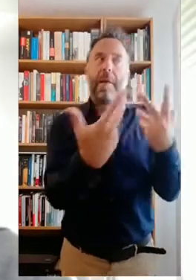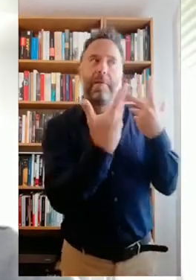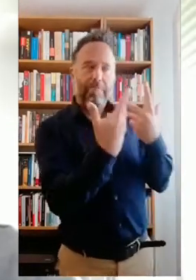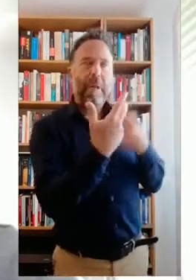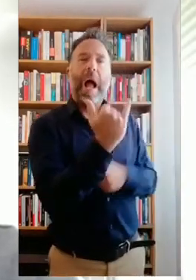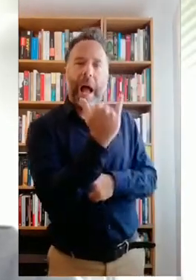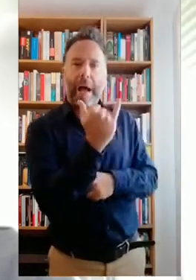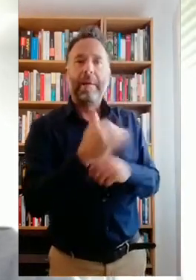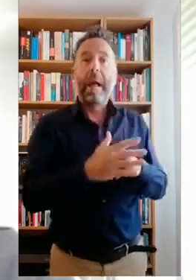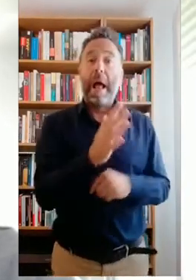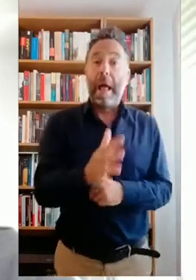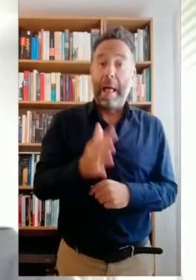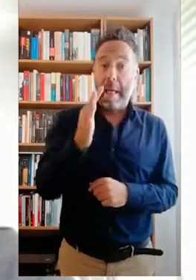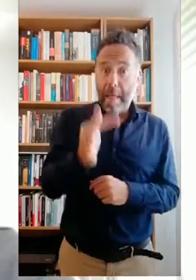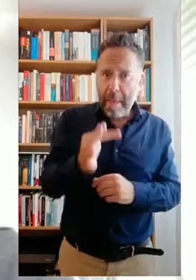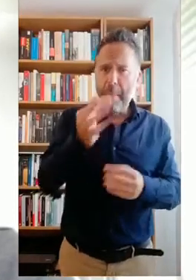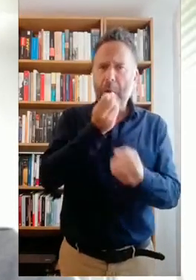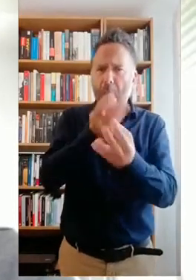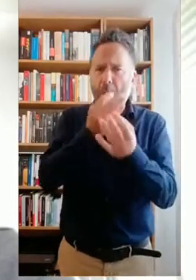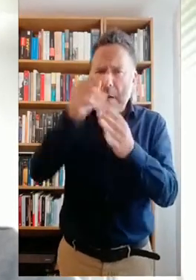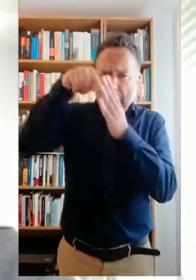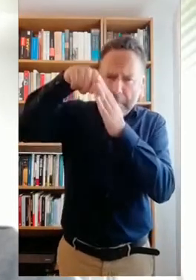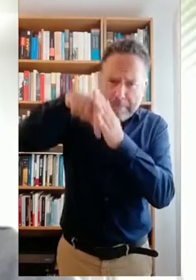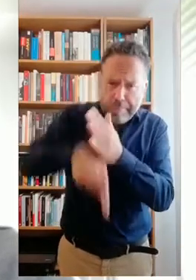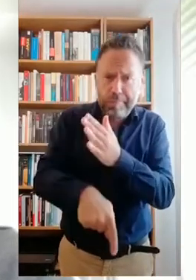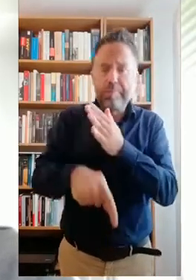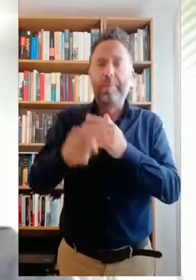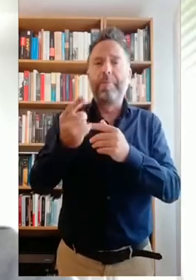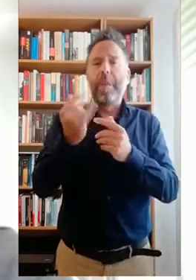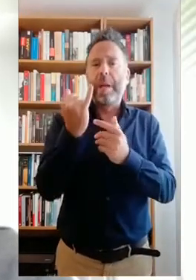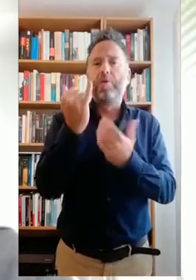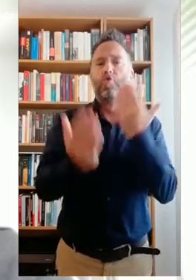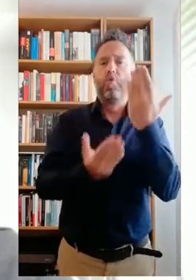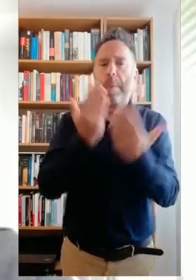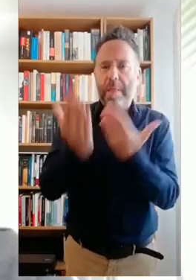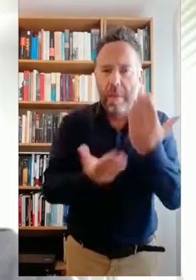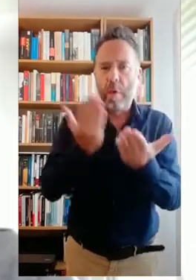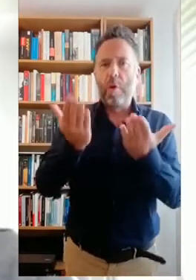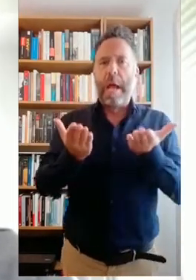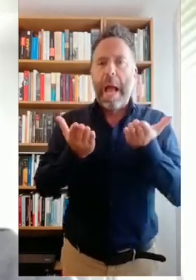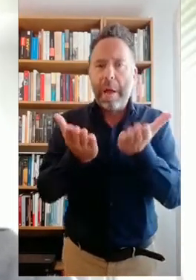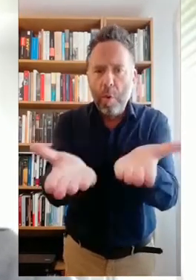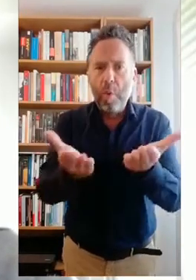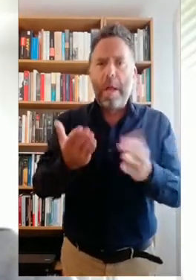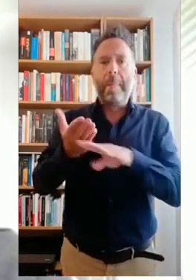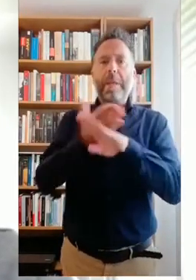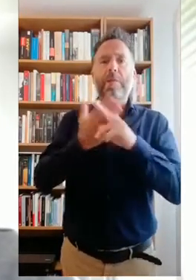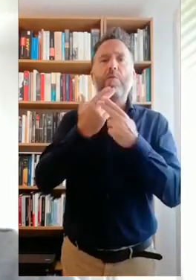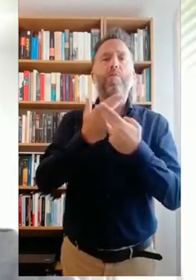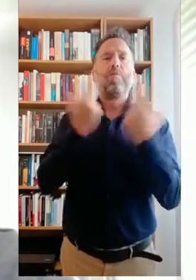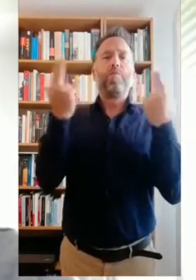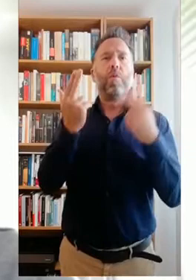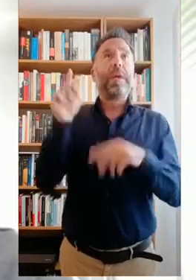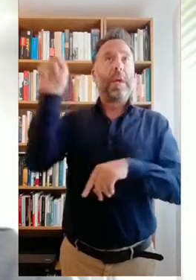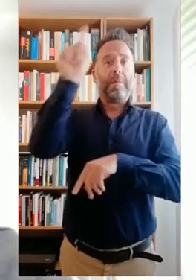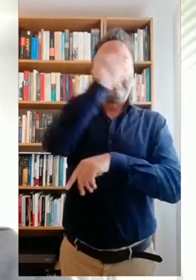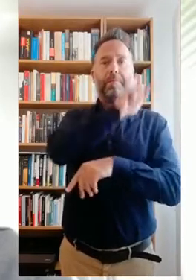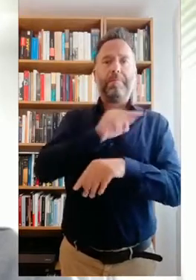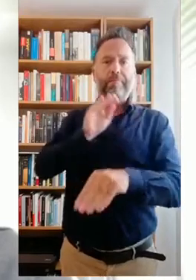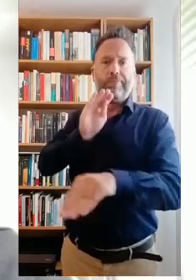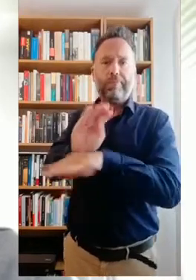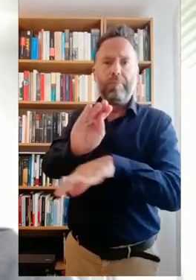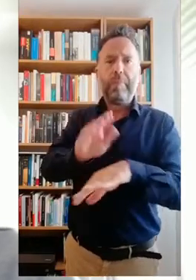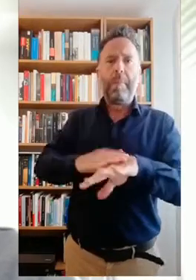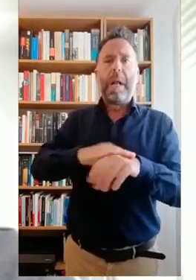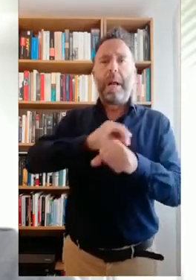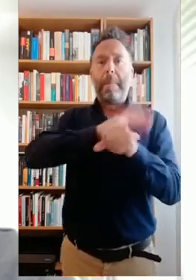realidad. Además, os informarán de forma pormenorizada de cuáles son las diferentes subvenciones y ayudas que todas las administraciones hemos puesto a vuestra